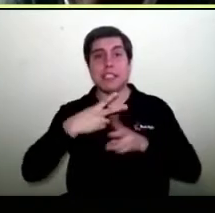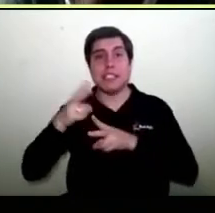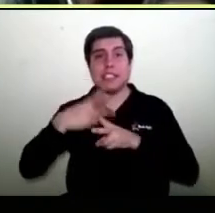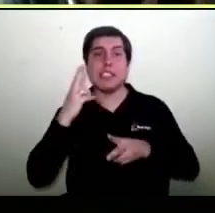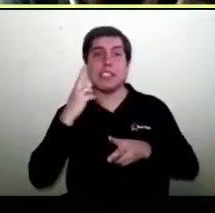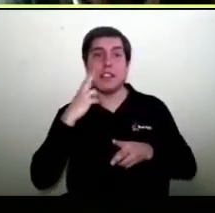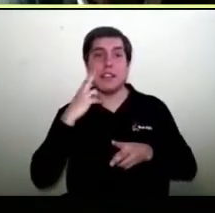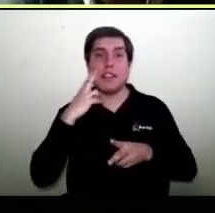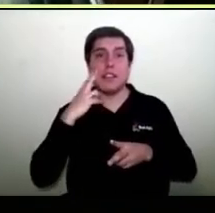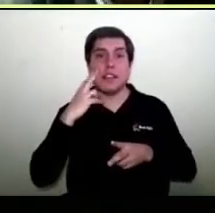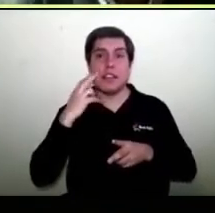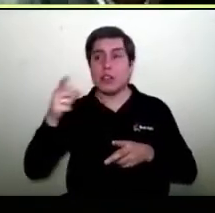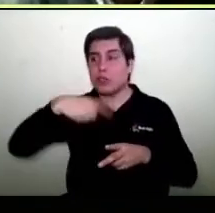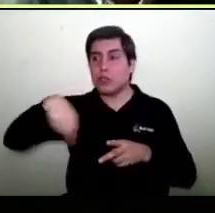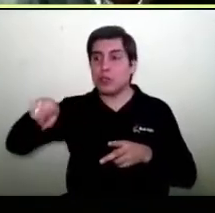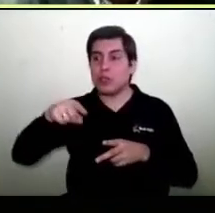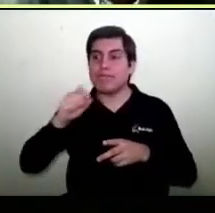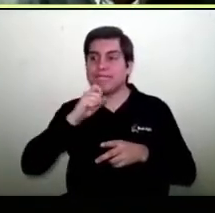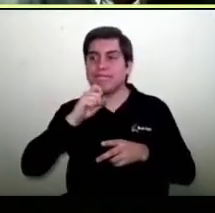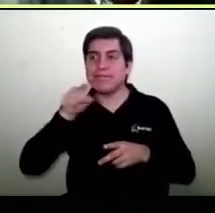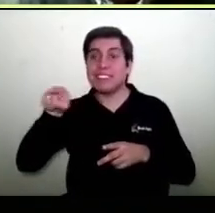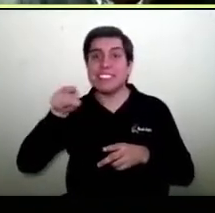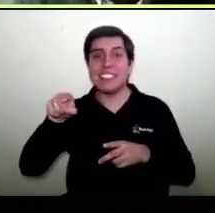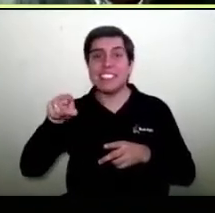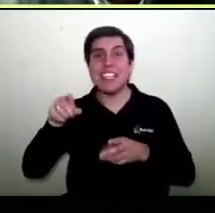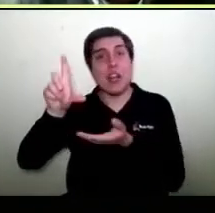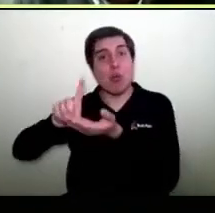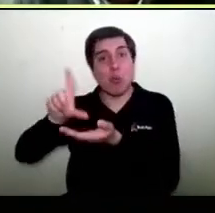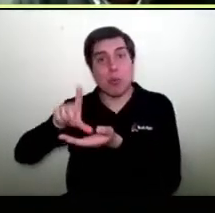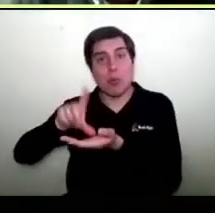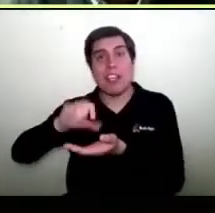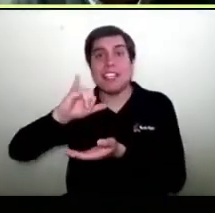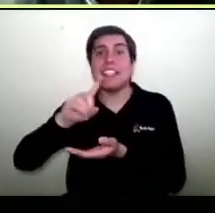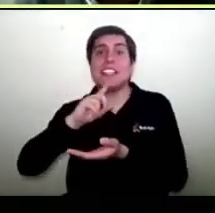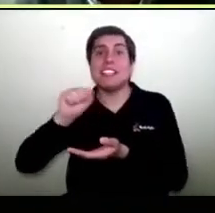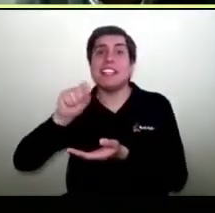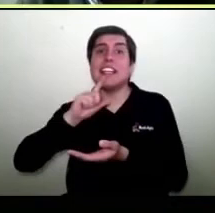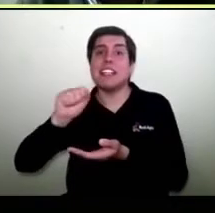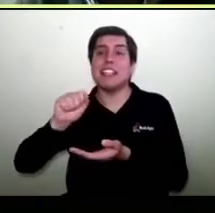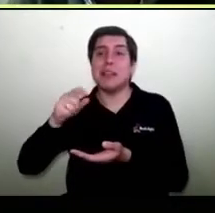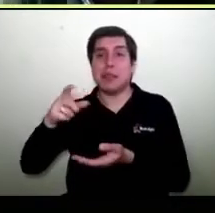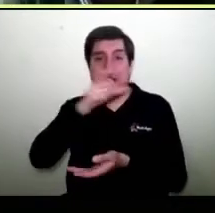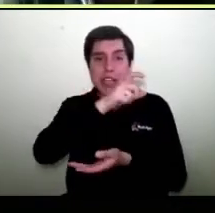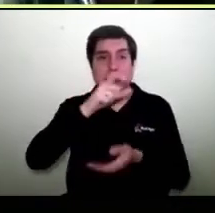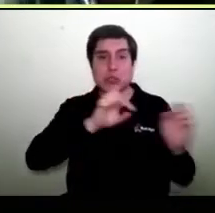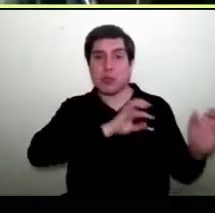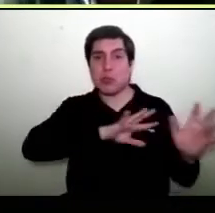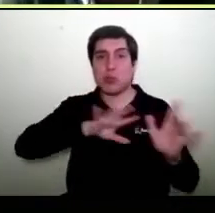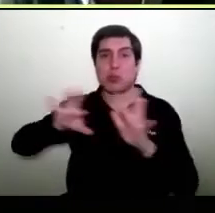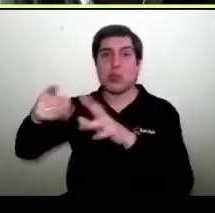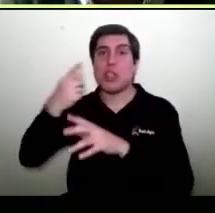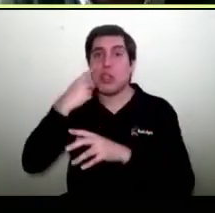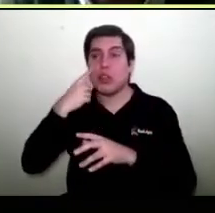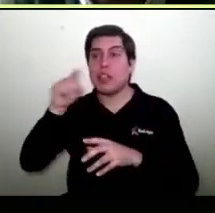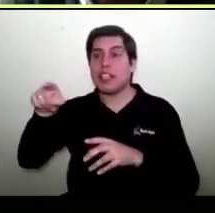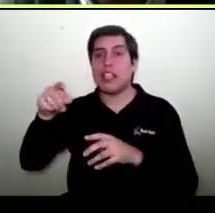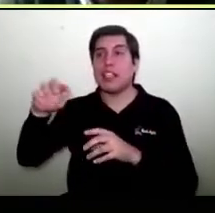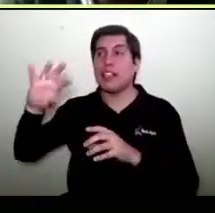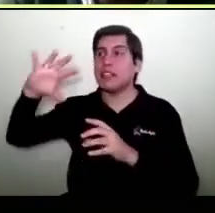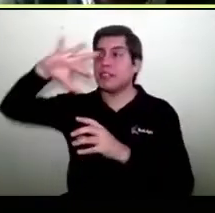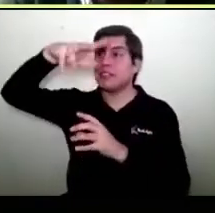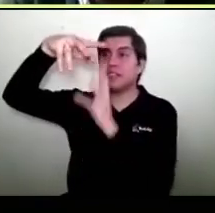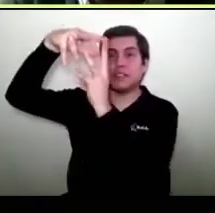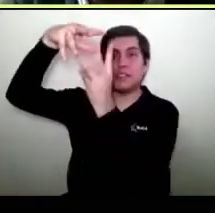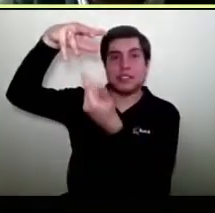haciendo una campaña en común para que el Valle de Litata sea más visto, la gente conozca, que ahí fueron las primeras parras que dejaron